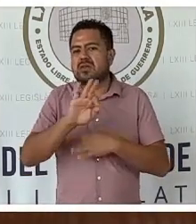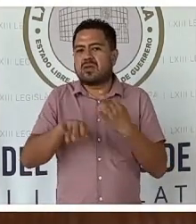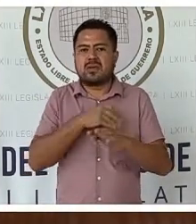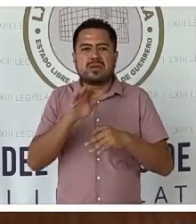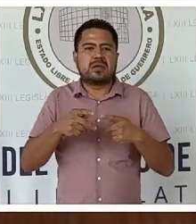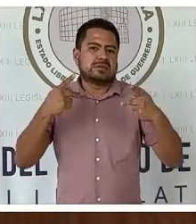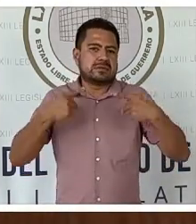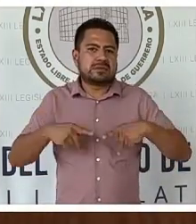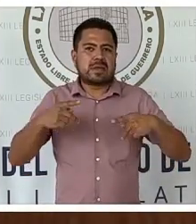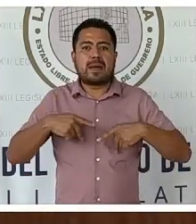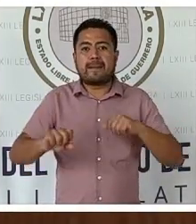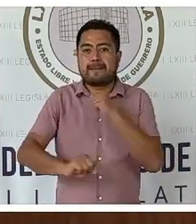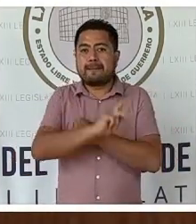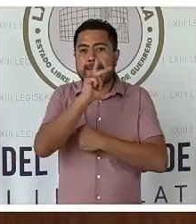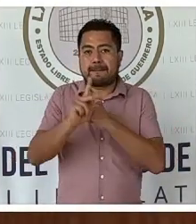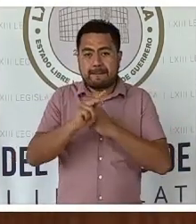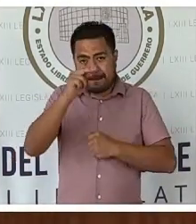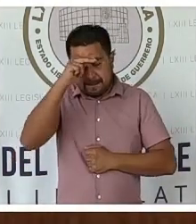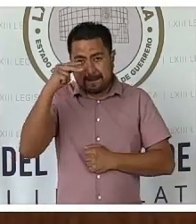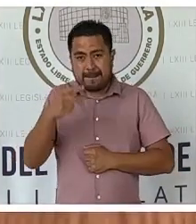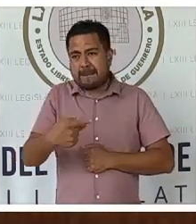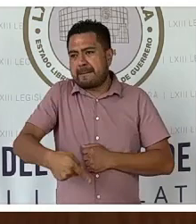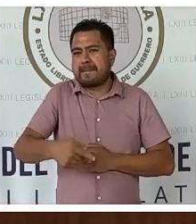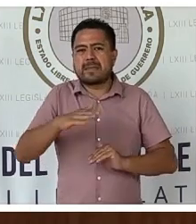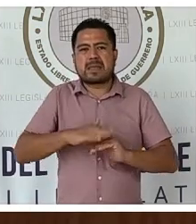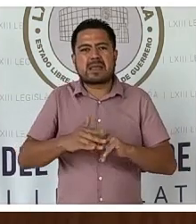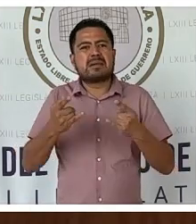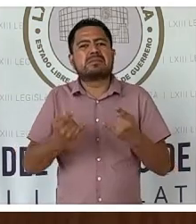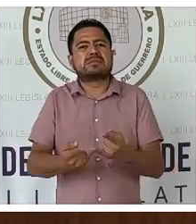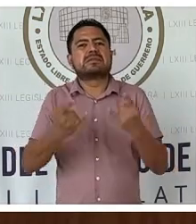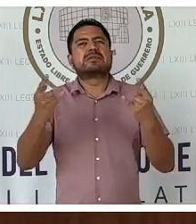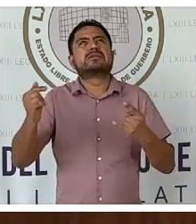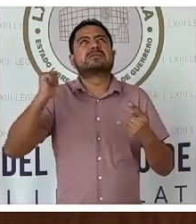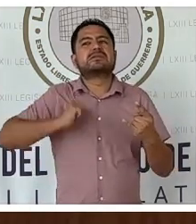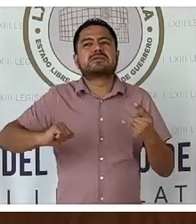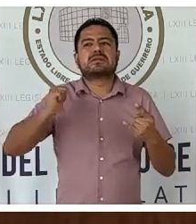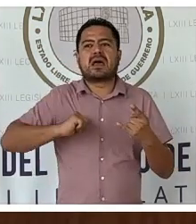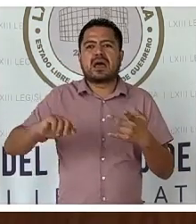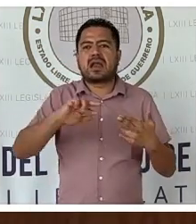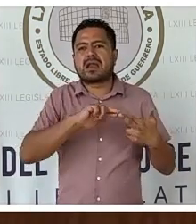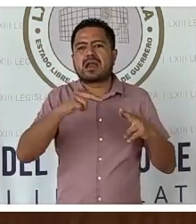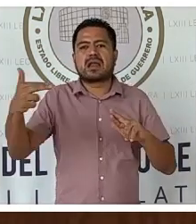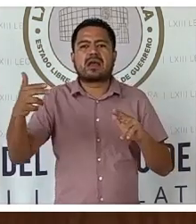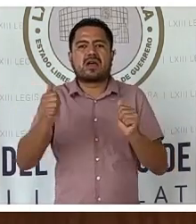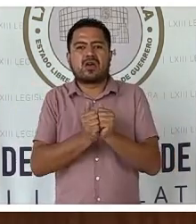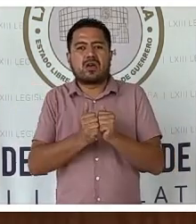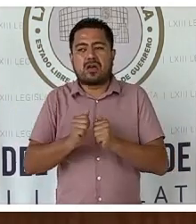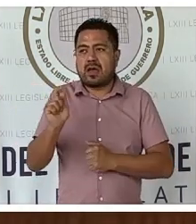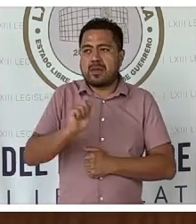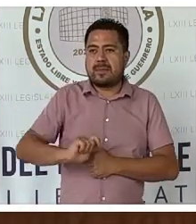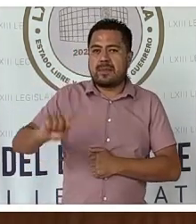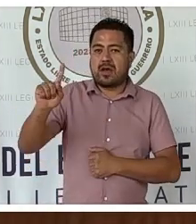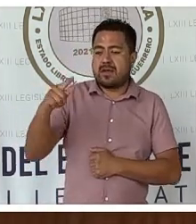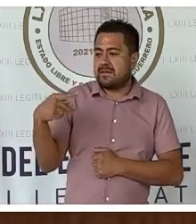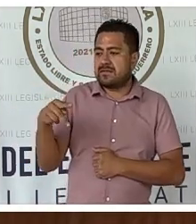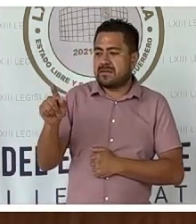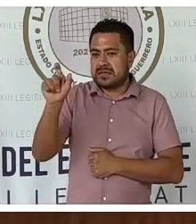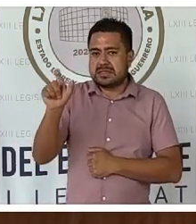Nuestro país tiene una amplia historia relacionada a esta noble profesión.